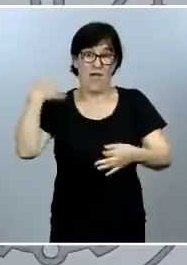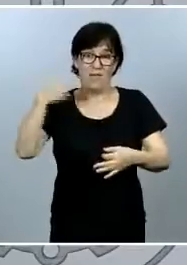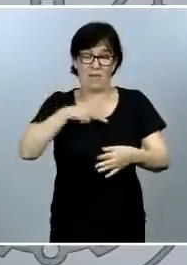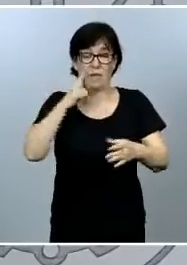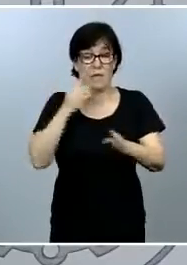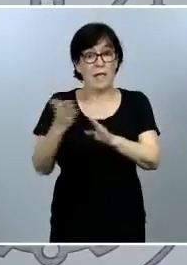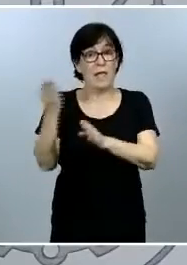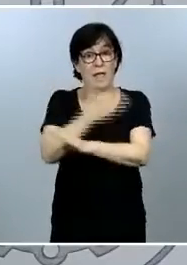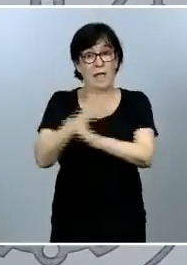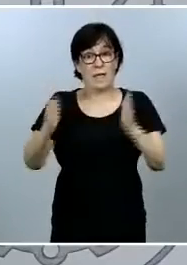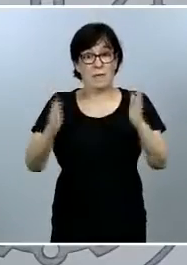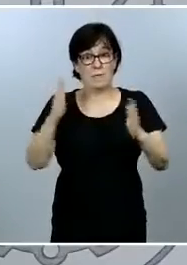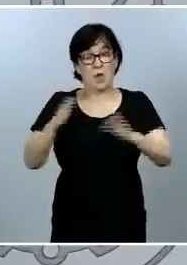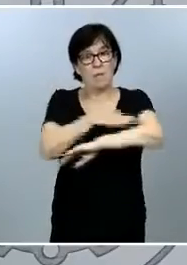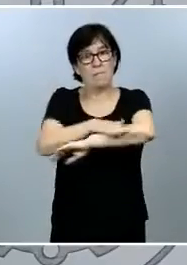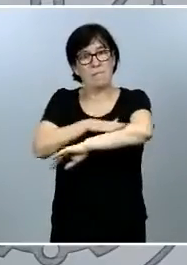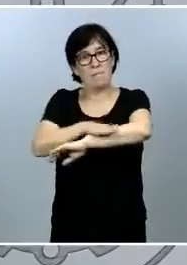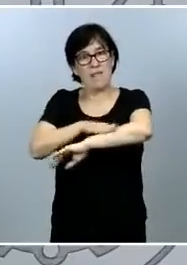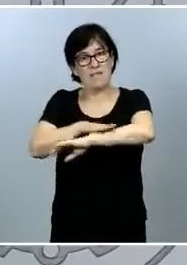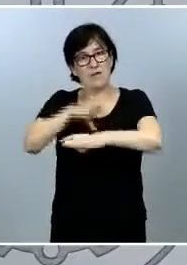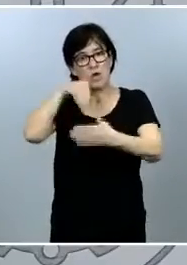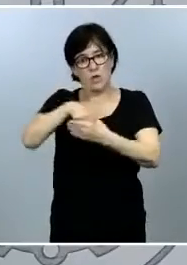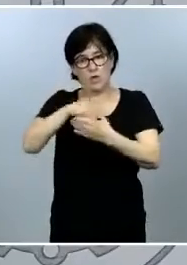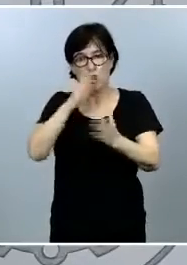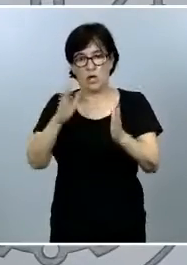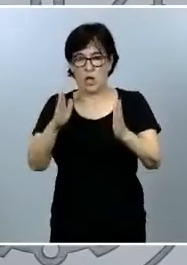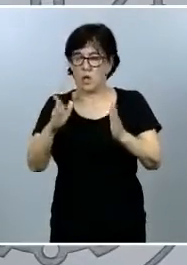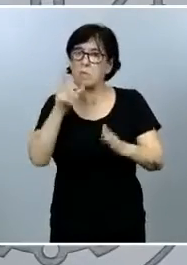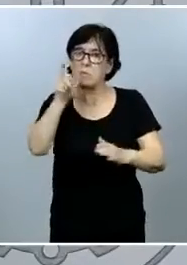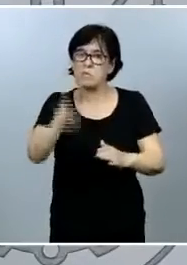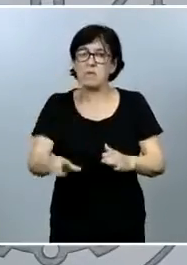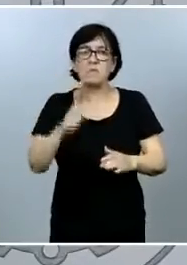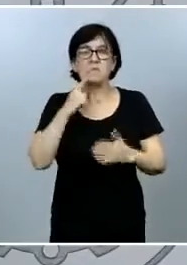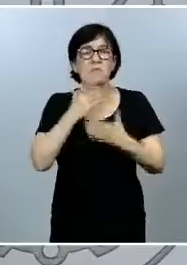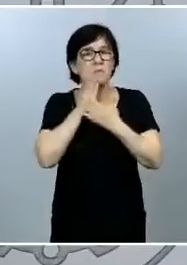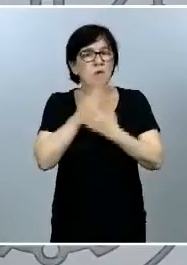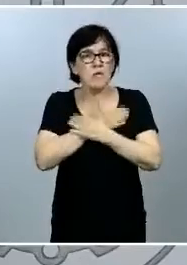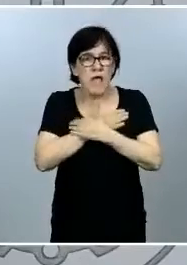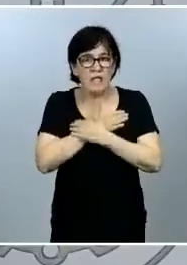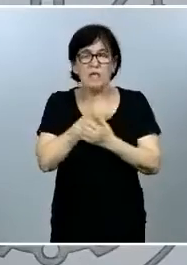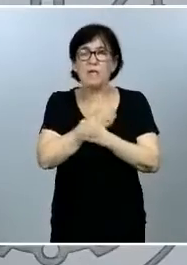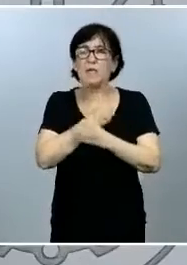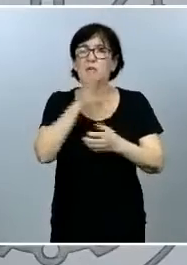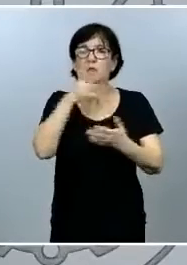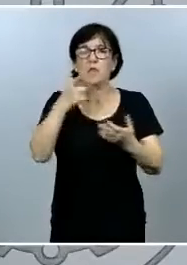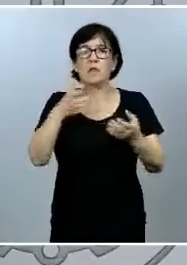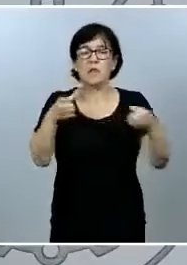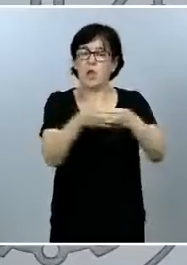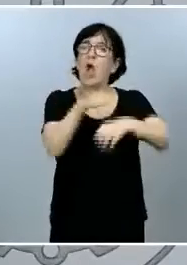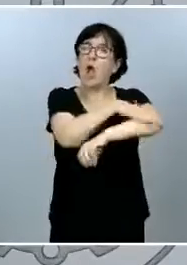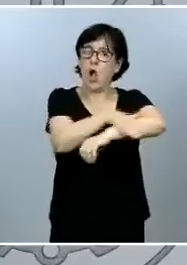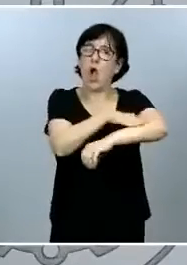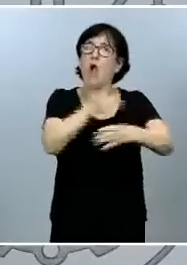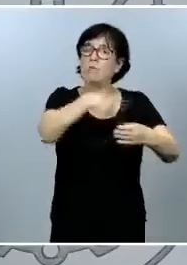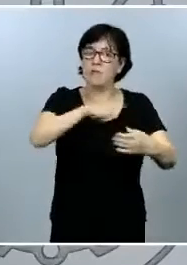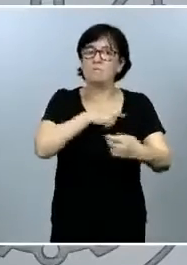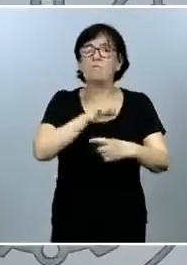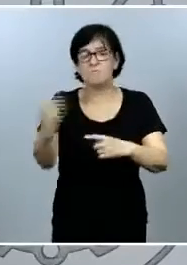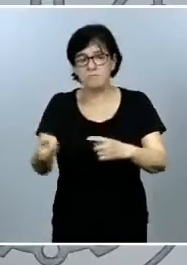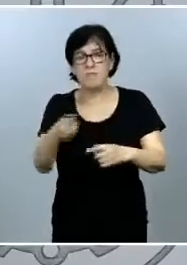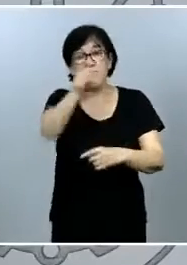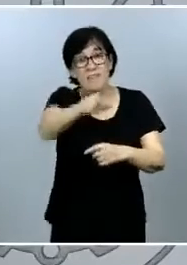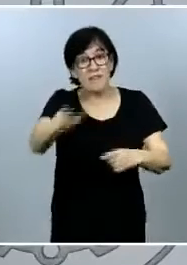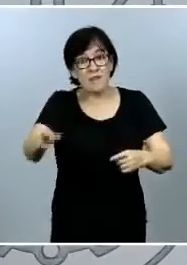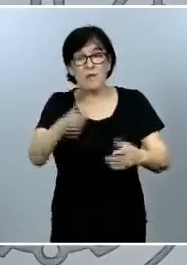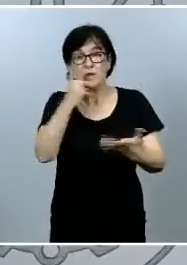como ministro del Interior una persona querida por el conjunto del gobierno y por el conjunto de los ciudadanos y de su